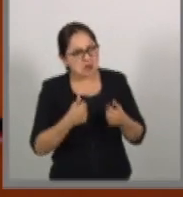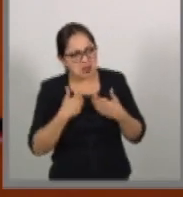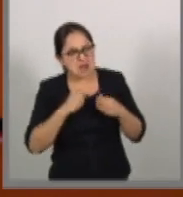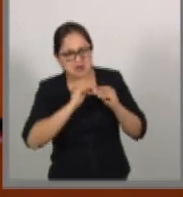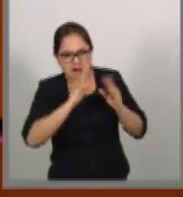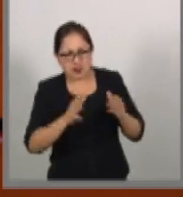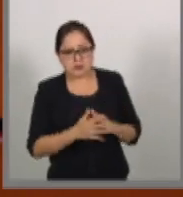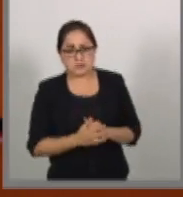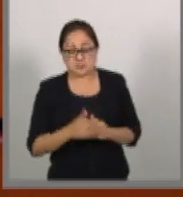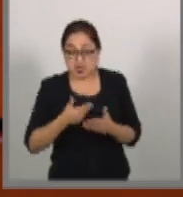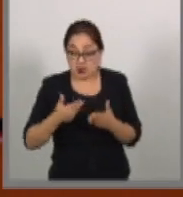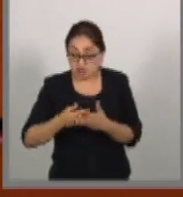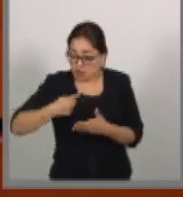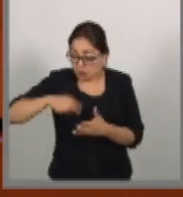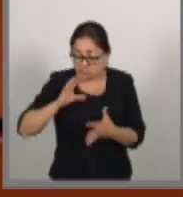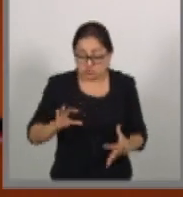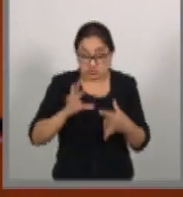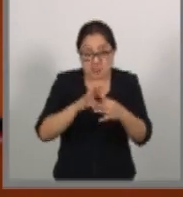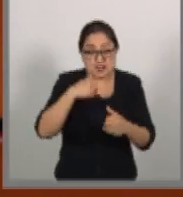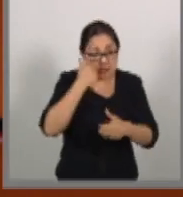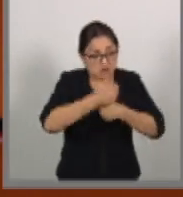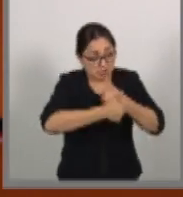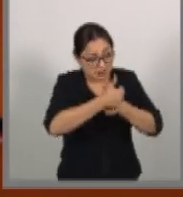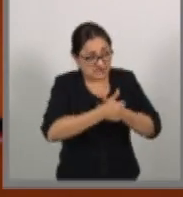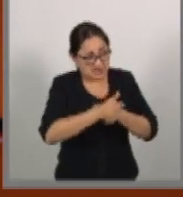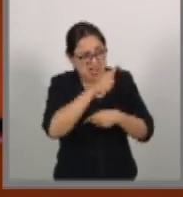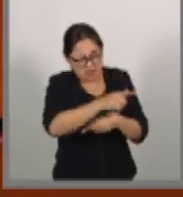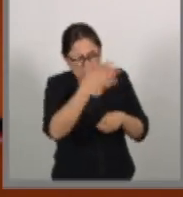los que hoy queremos competir.